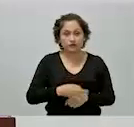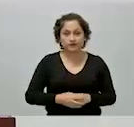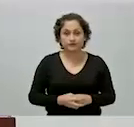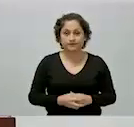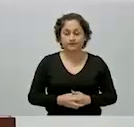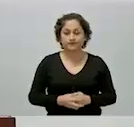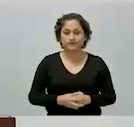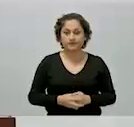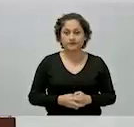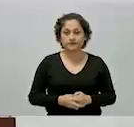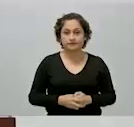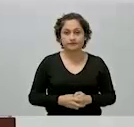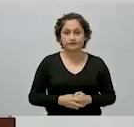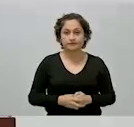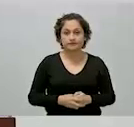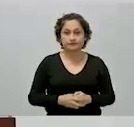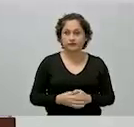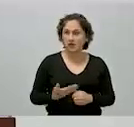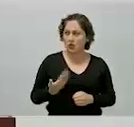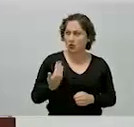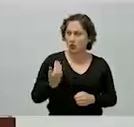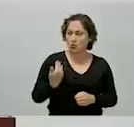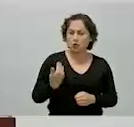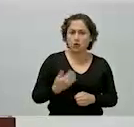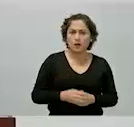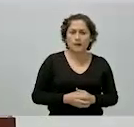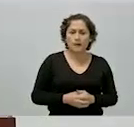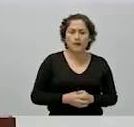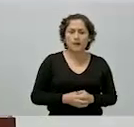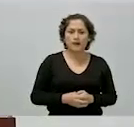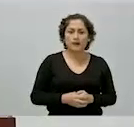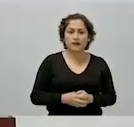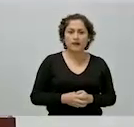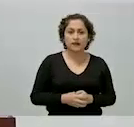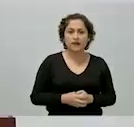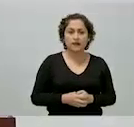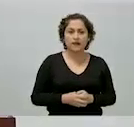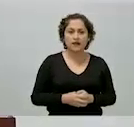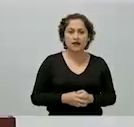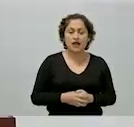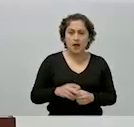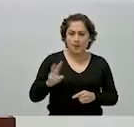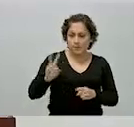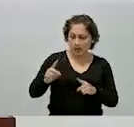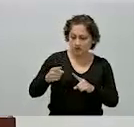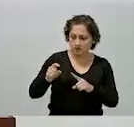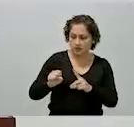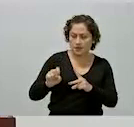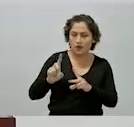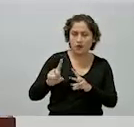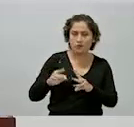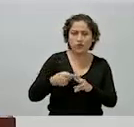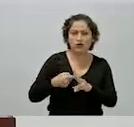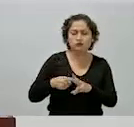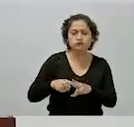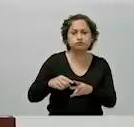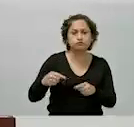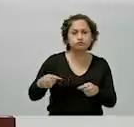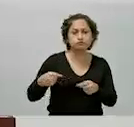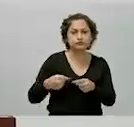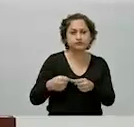El fin de semana lo vamos a dedicar a